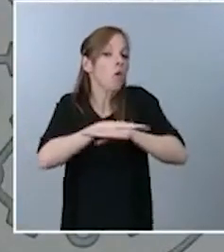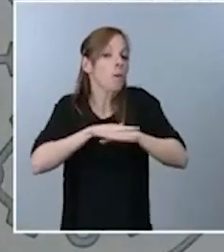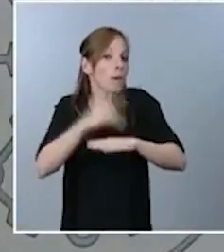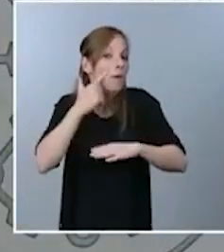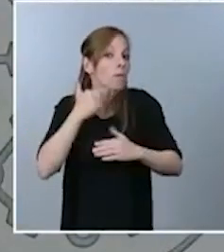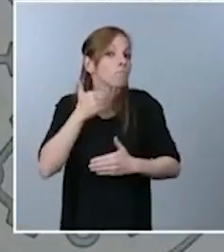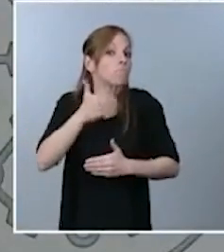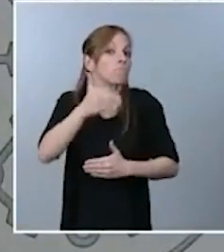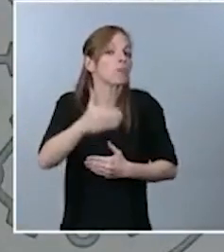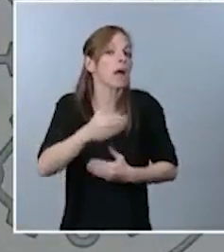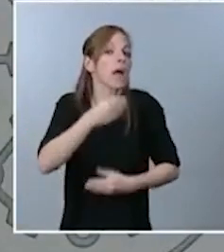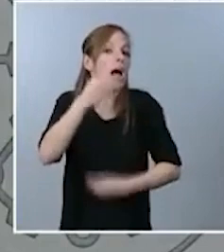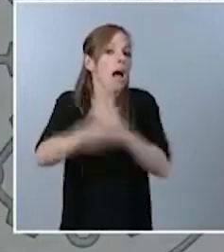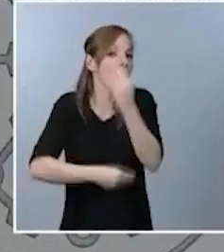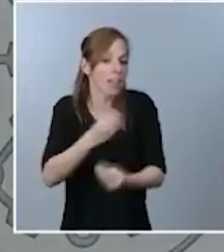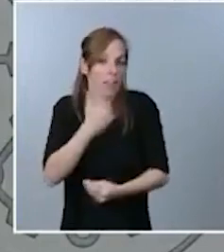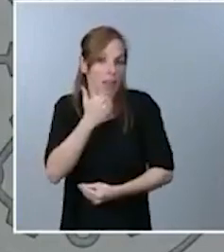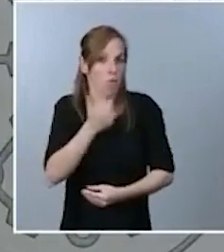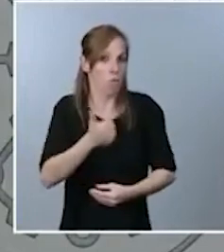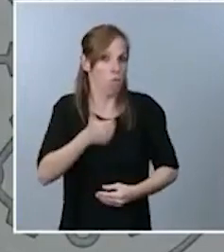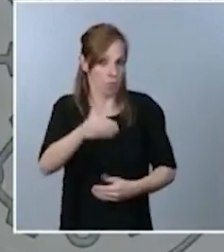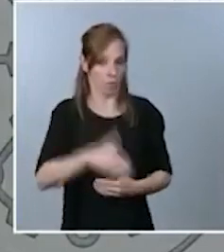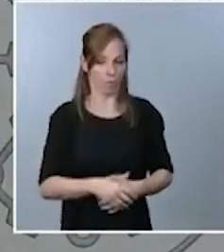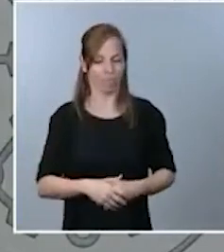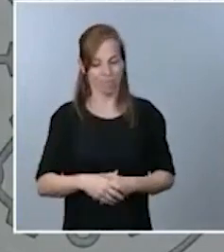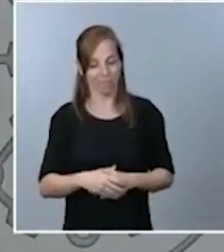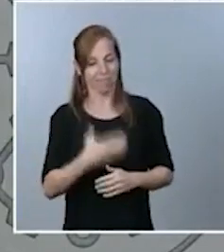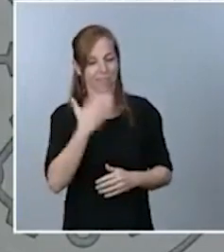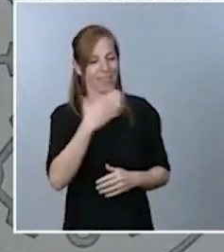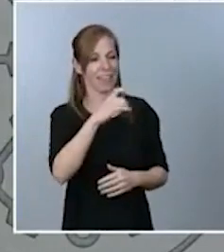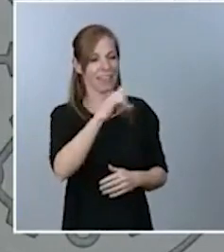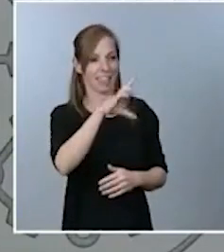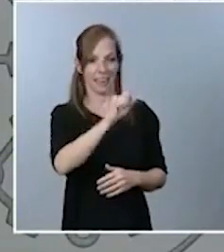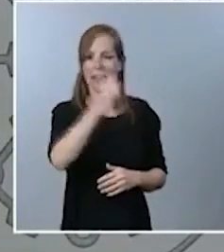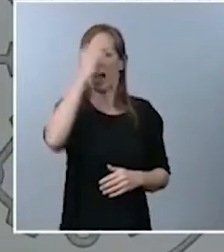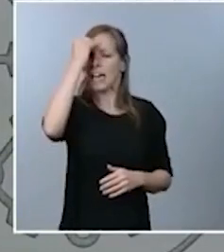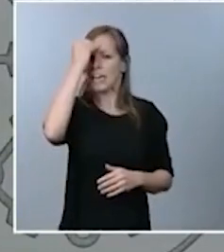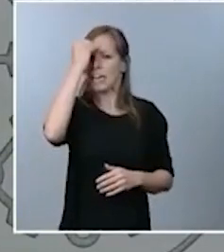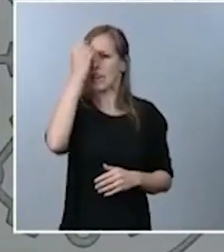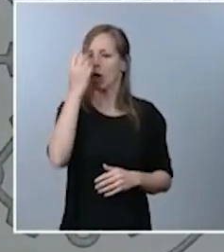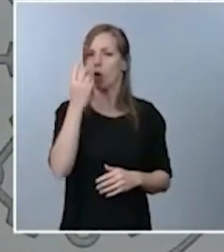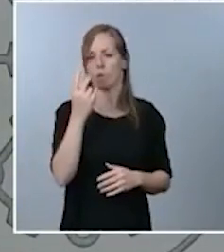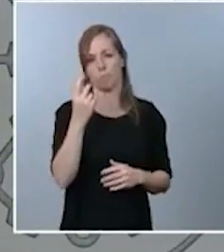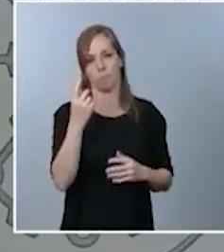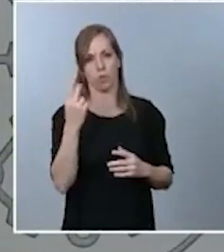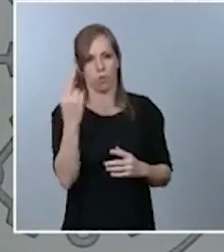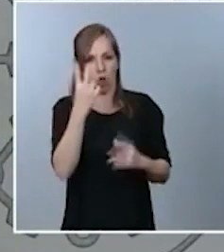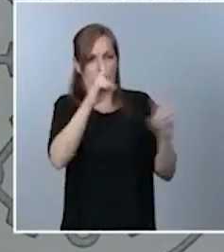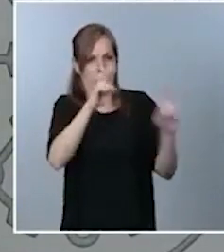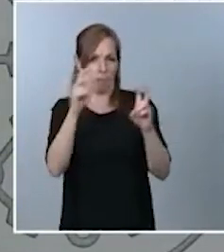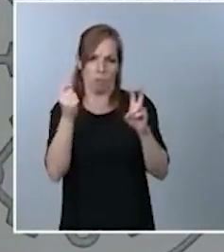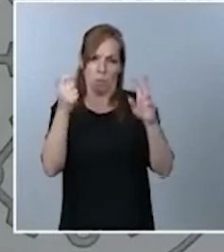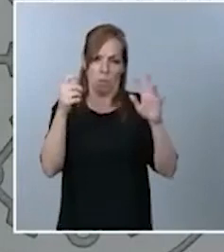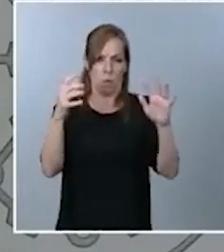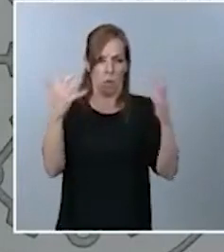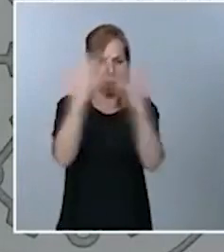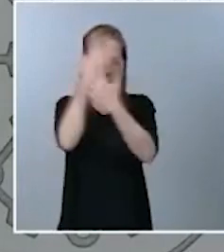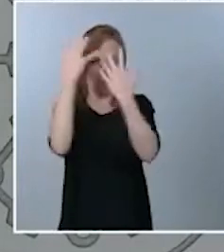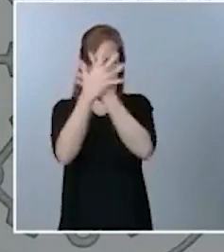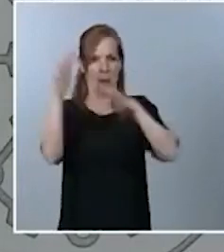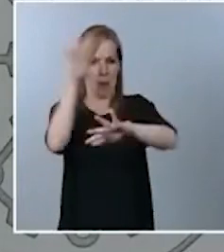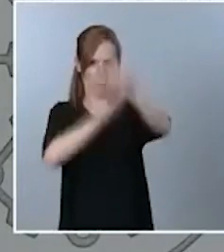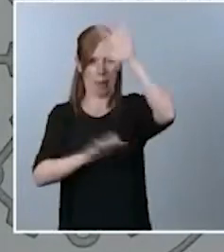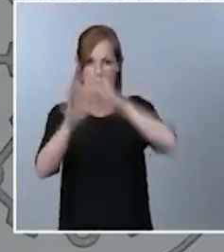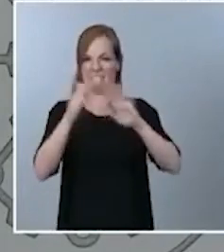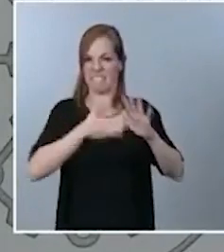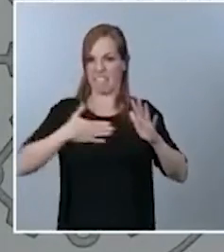Sí, muchas gracias, Clara. Creo que estamos confundiendo dos cuestiones que me parece importante poder aclararlas. Creo que